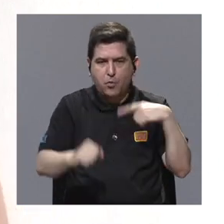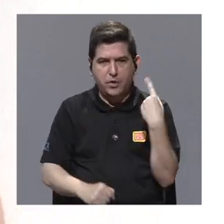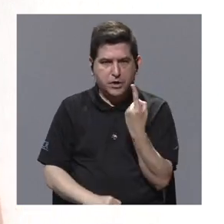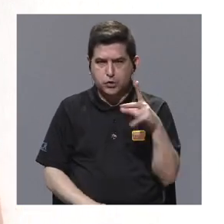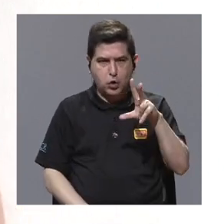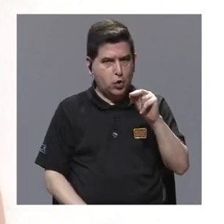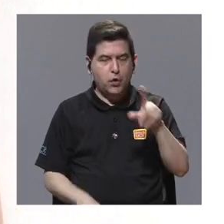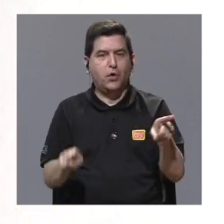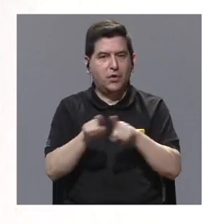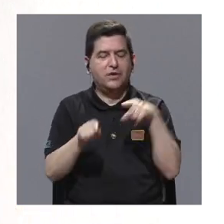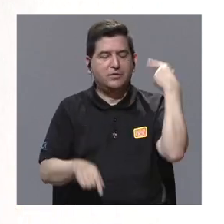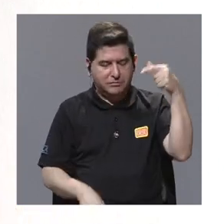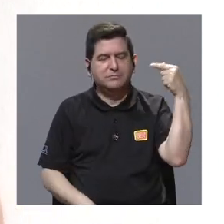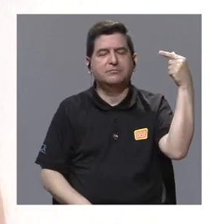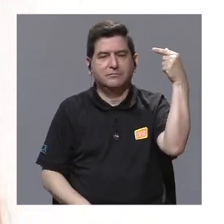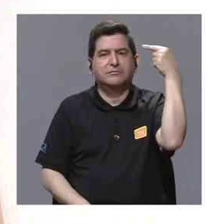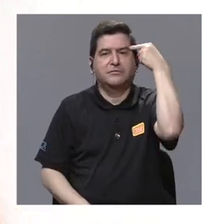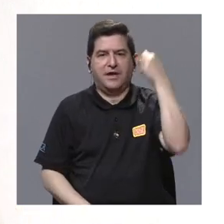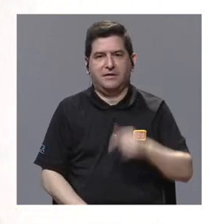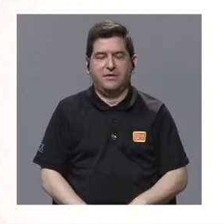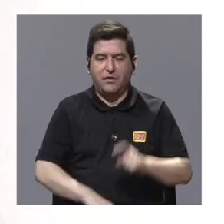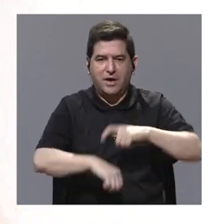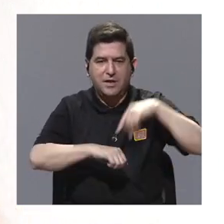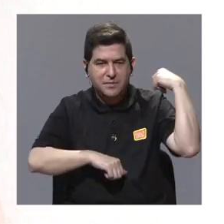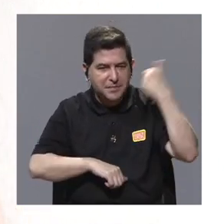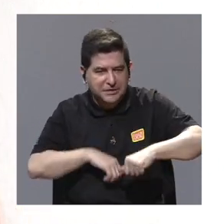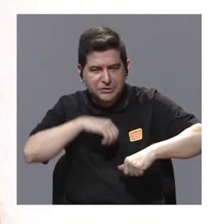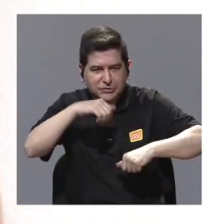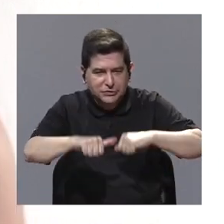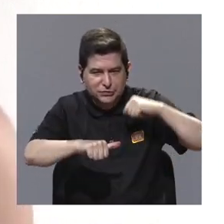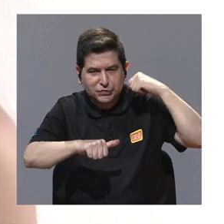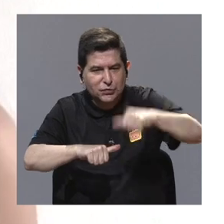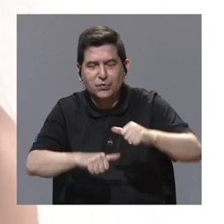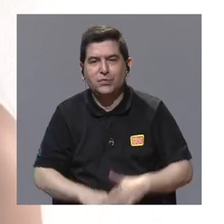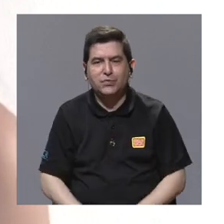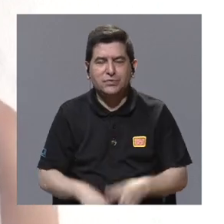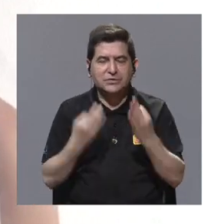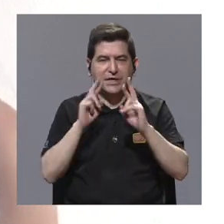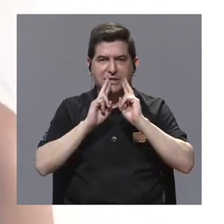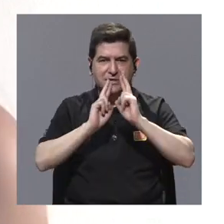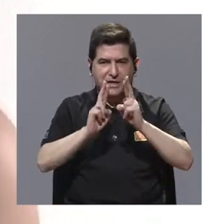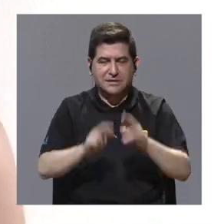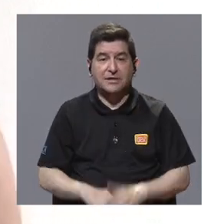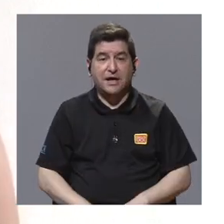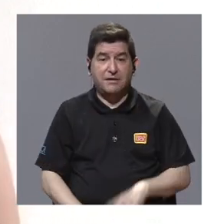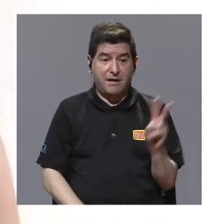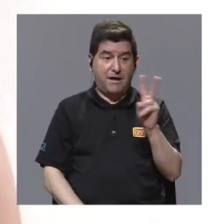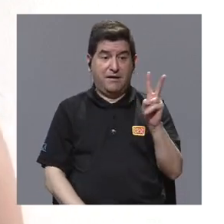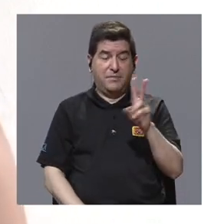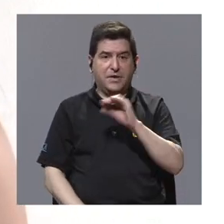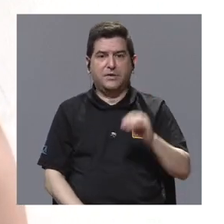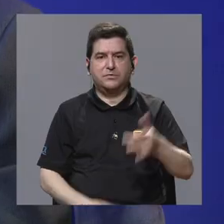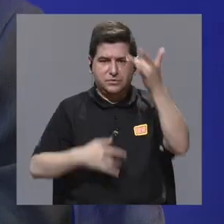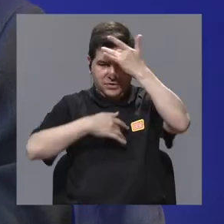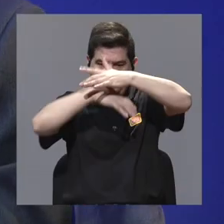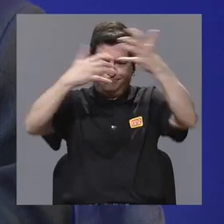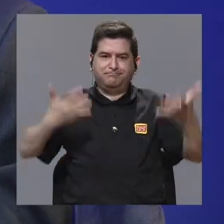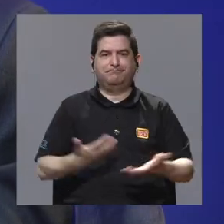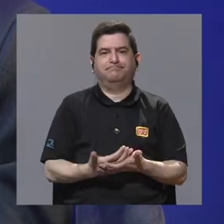también, por supuesto, por los gobiernos en la lucha por responder ante este virus y ante la pandemia.